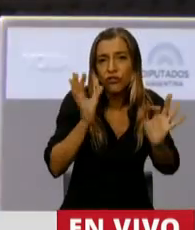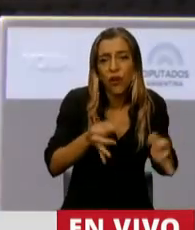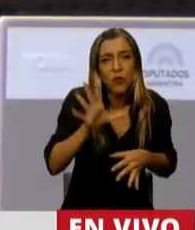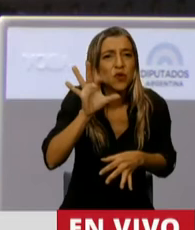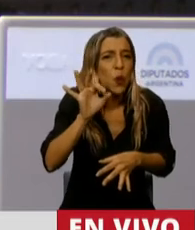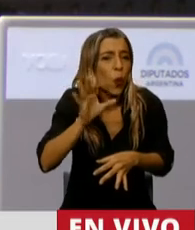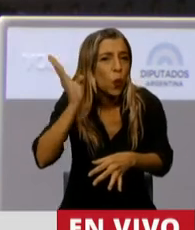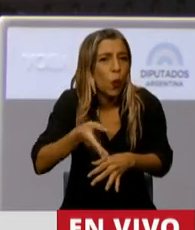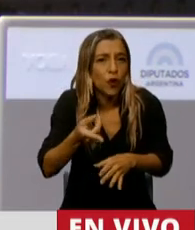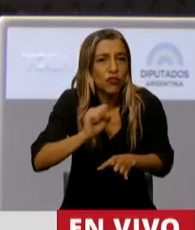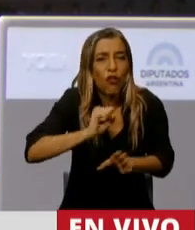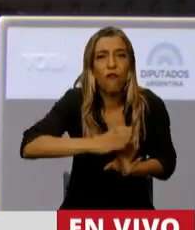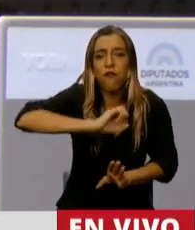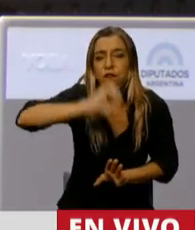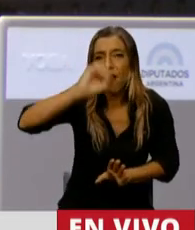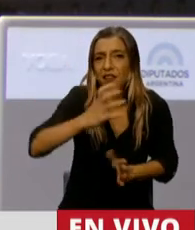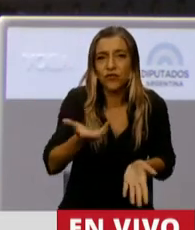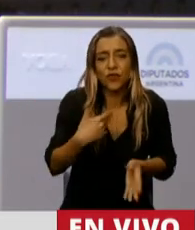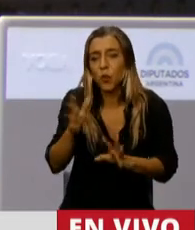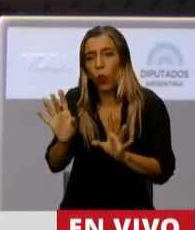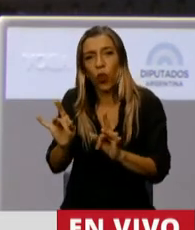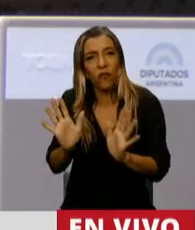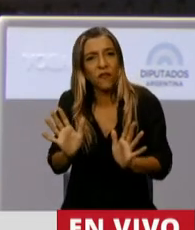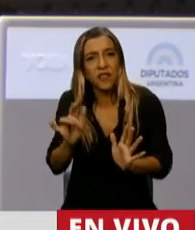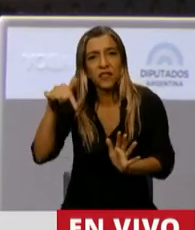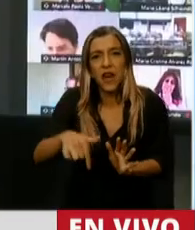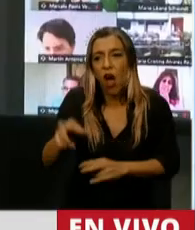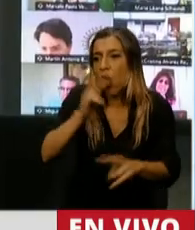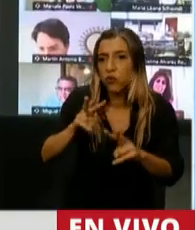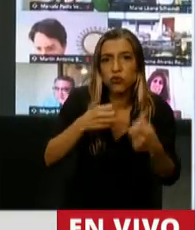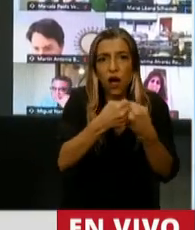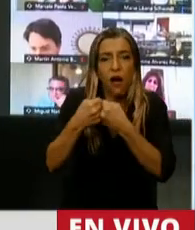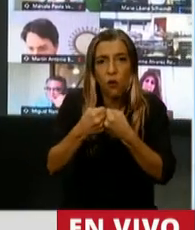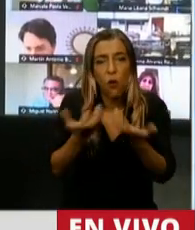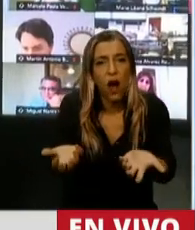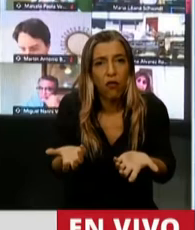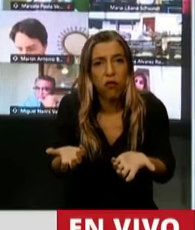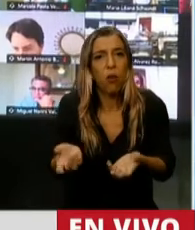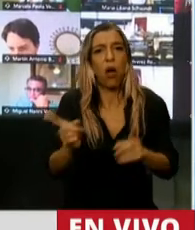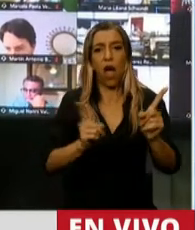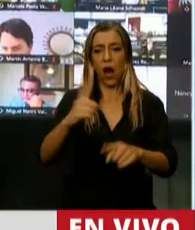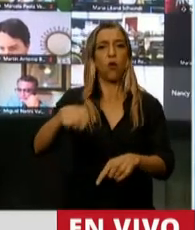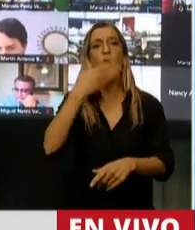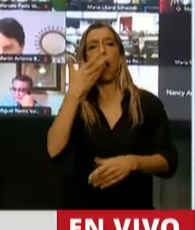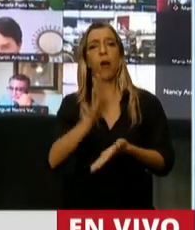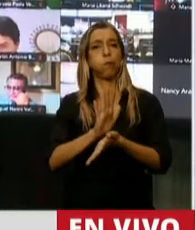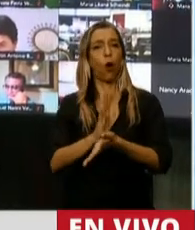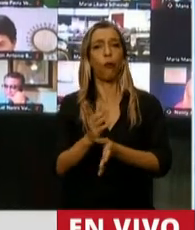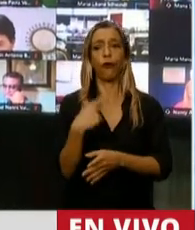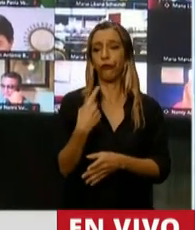inflación. Entonces es muy difícil, en esto que tenemos que lograr consenso, cuando ustedes nos hablan como si hubiésemos nacido ayer.